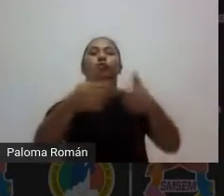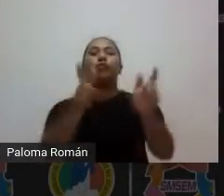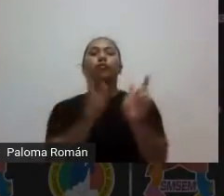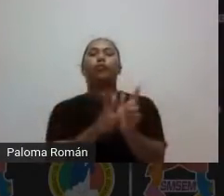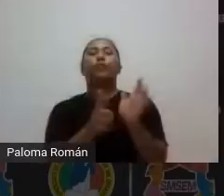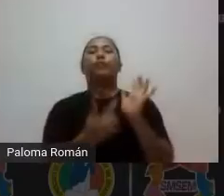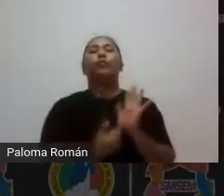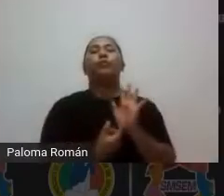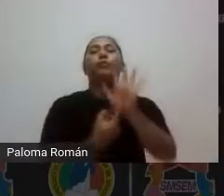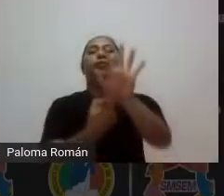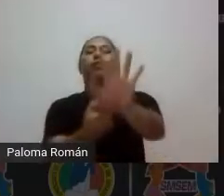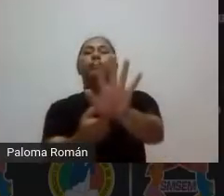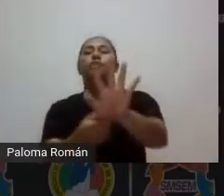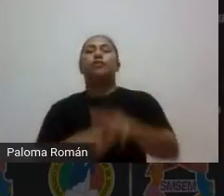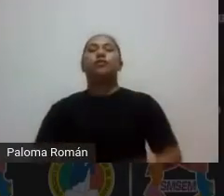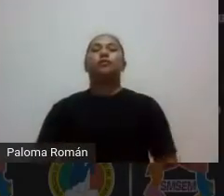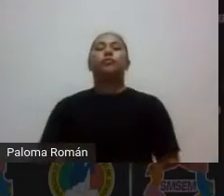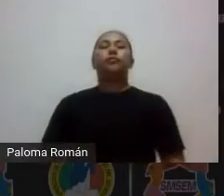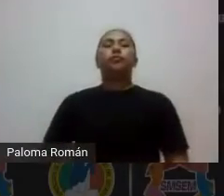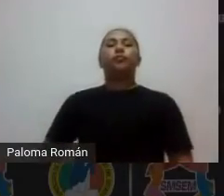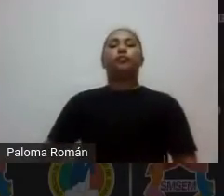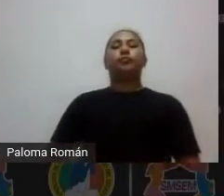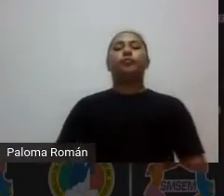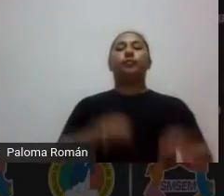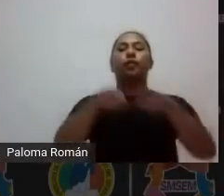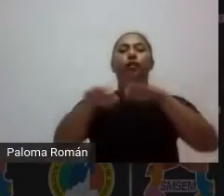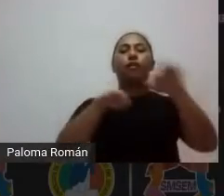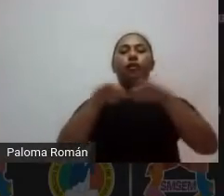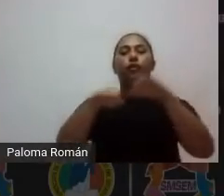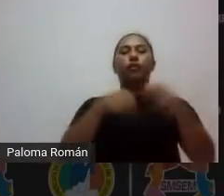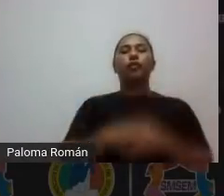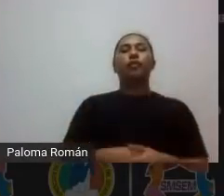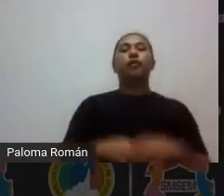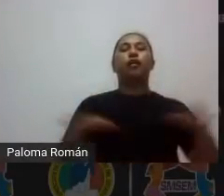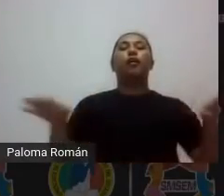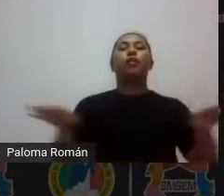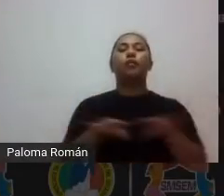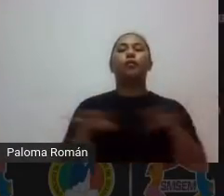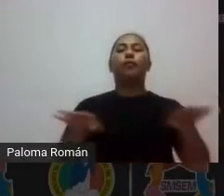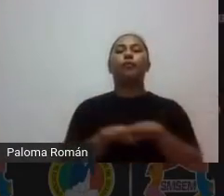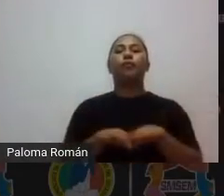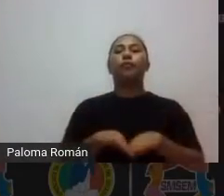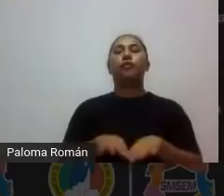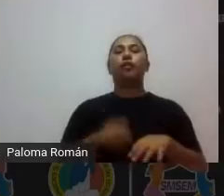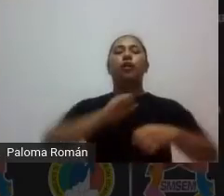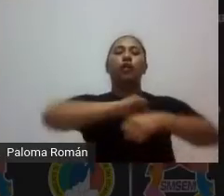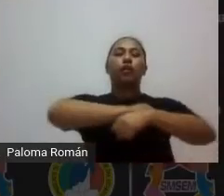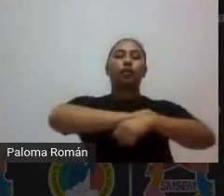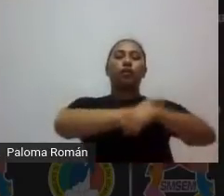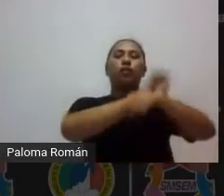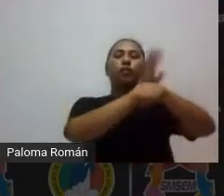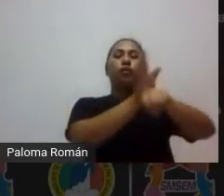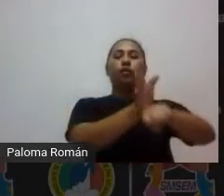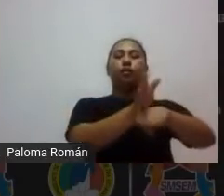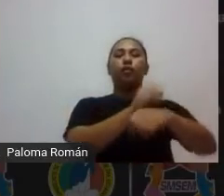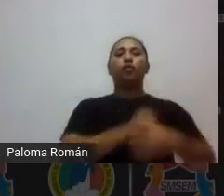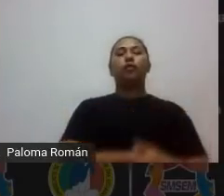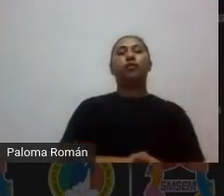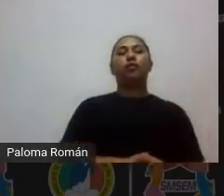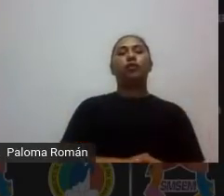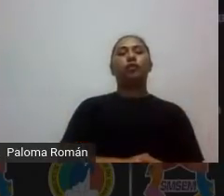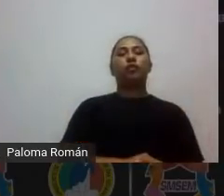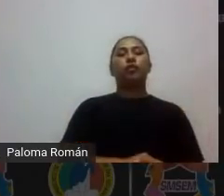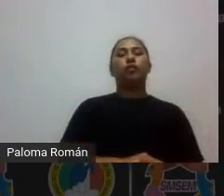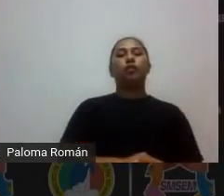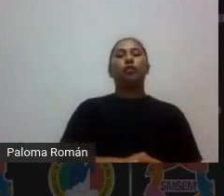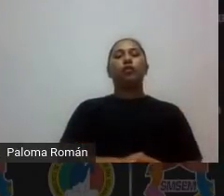o empiece a presentar su exposición sobre el fenómeno con coronavirus el cierre es